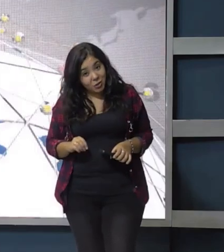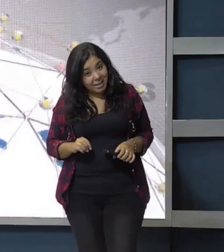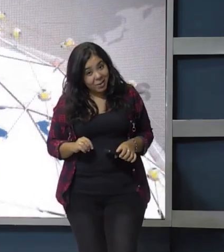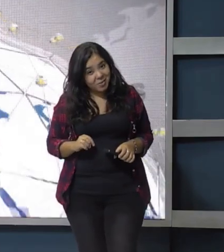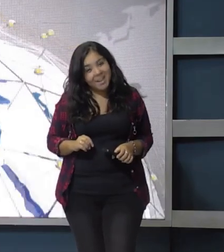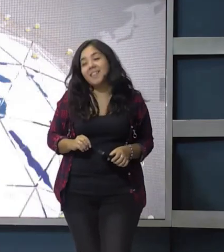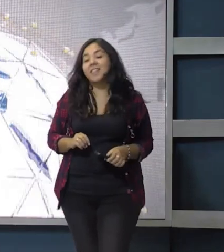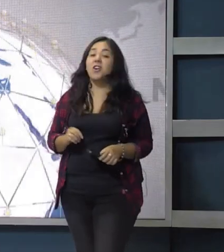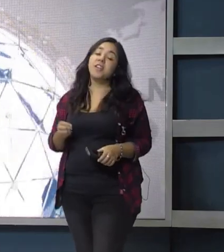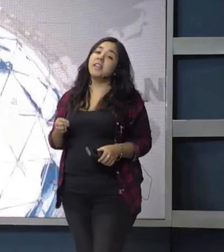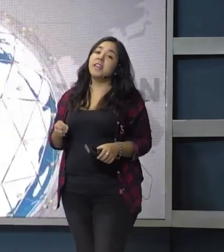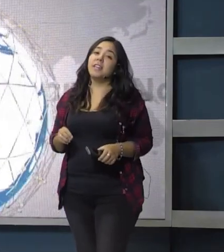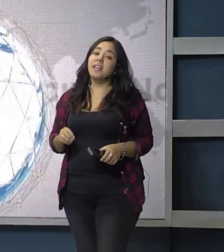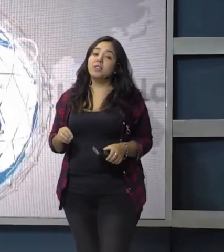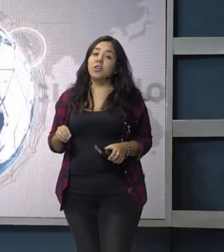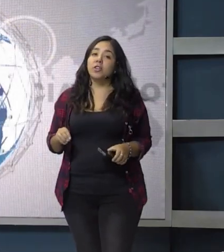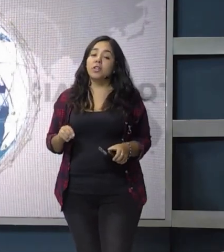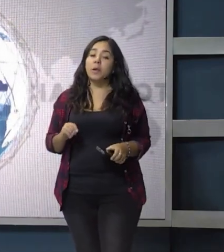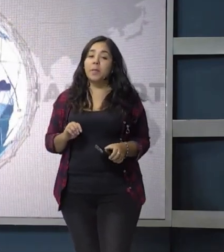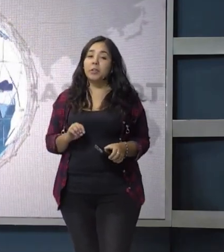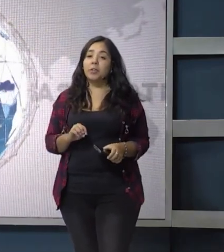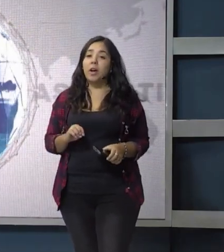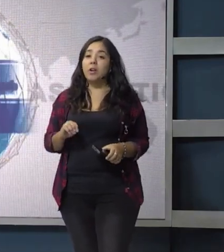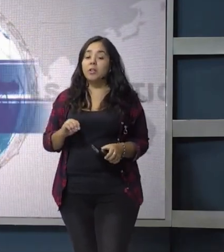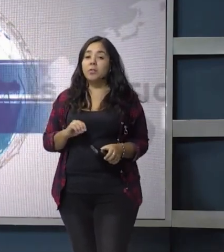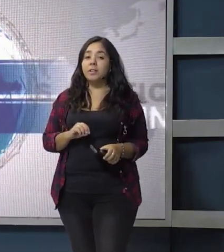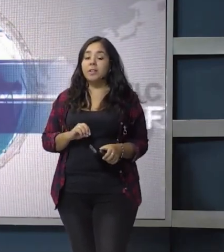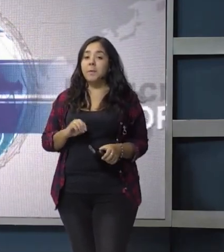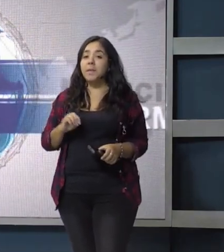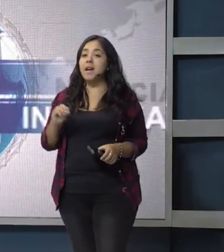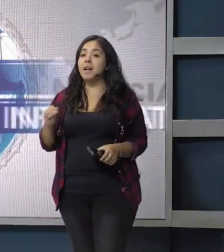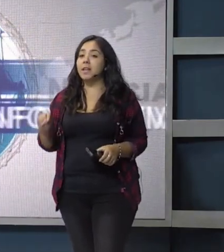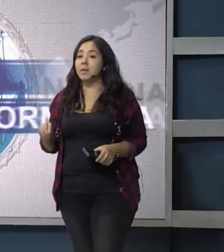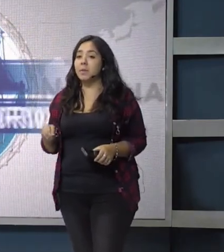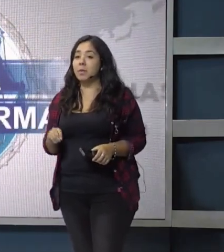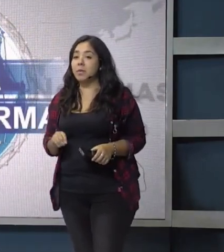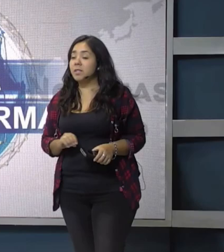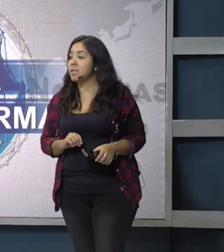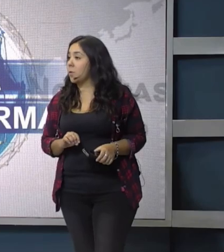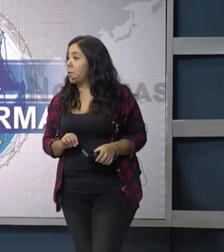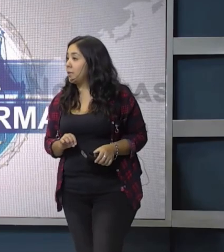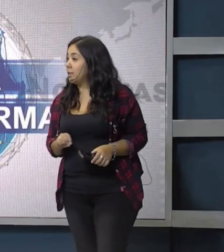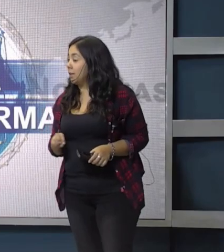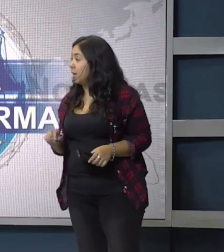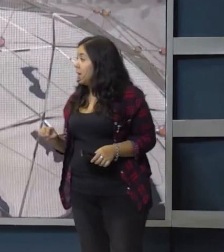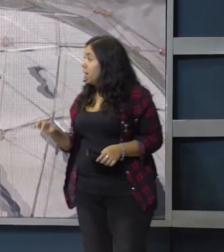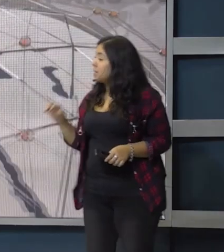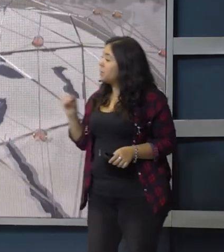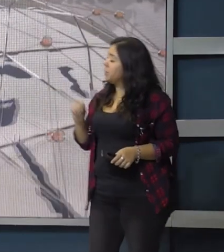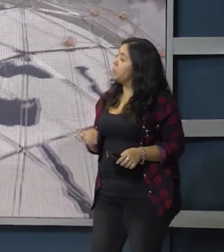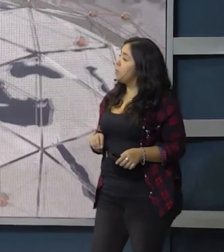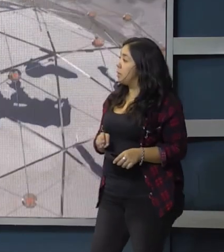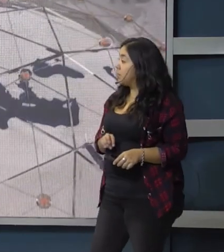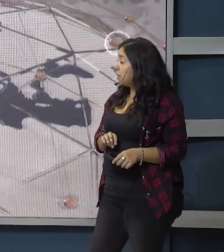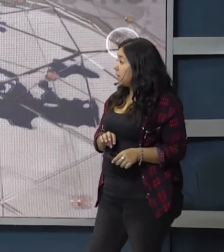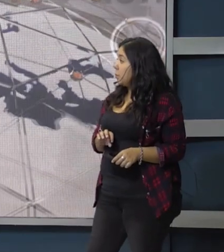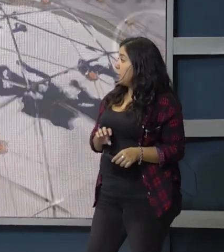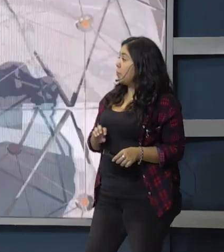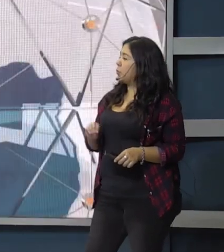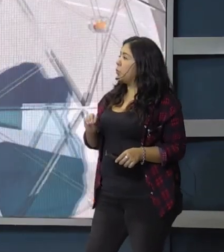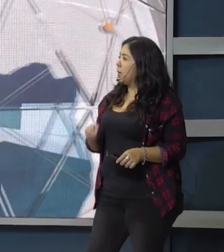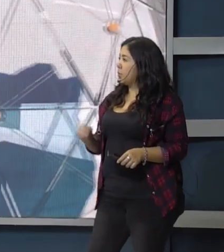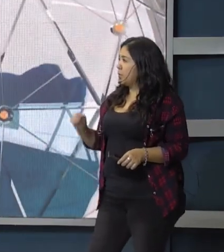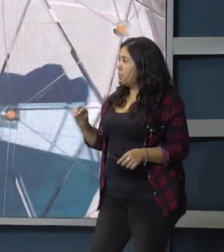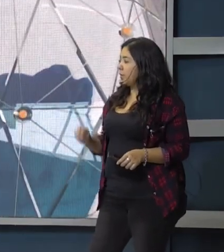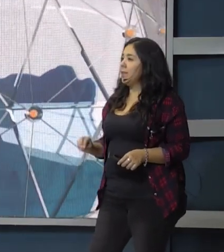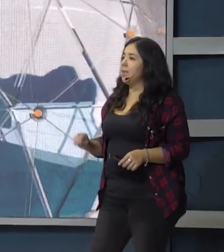...realizó en la jornada de hoy y es con respecto a los diferentes viajes que la provincia de San Juan tiene. San Juan tenía una problemática muy